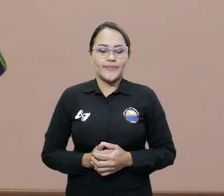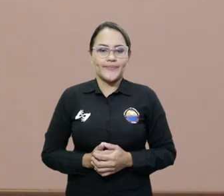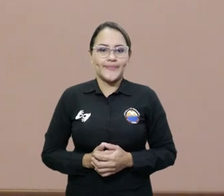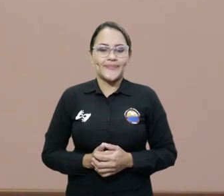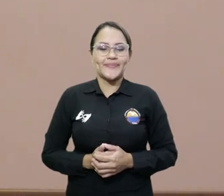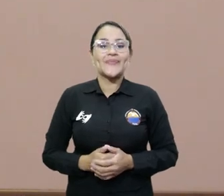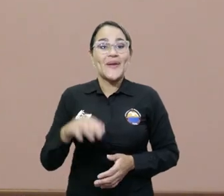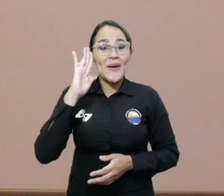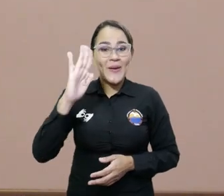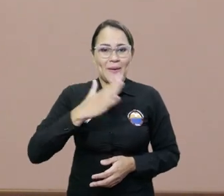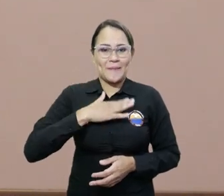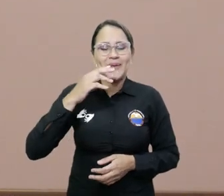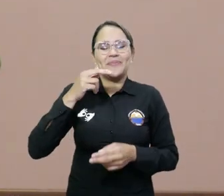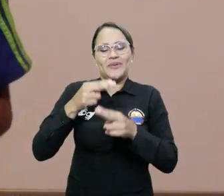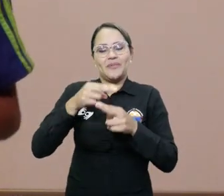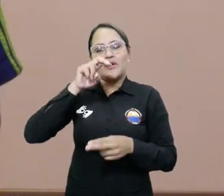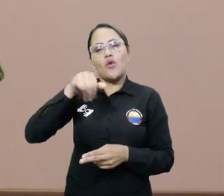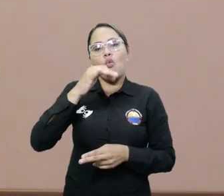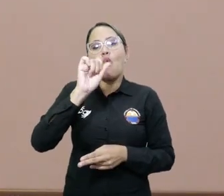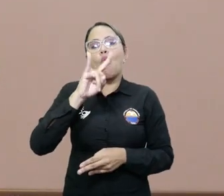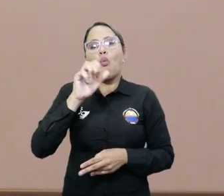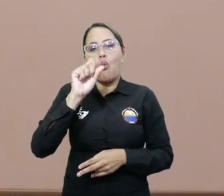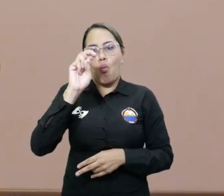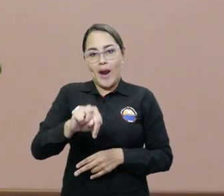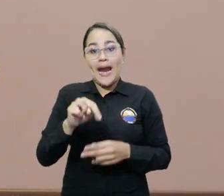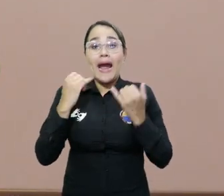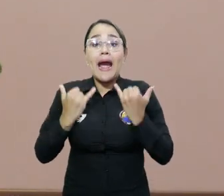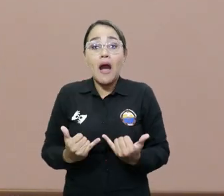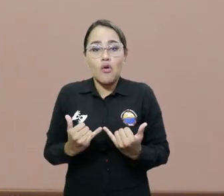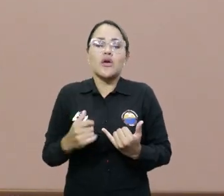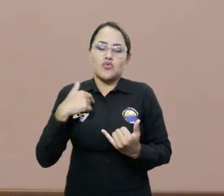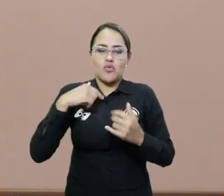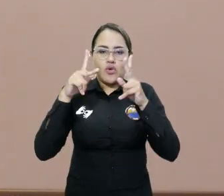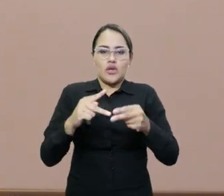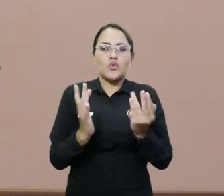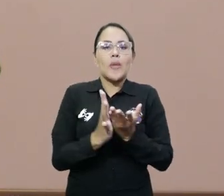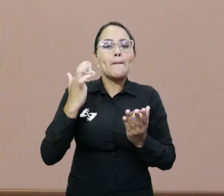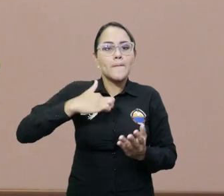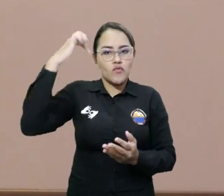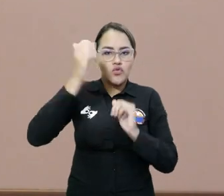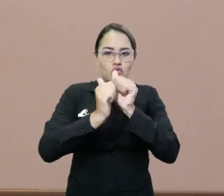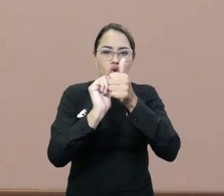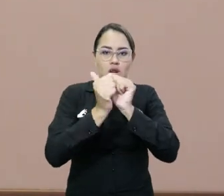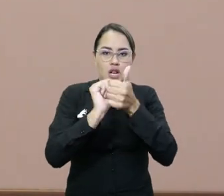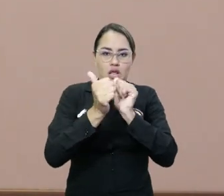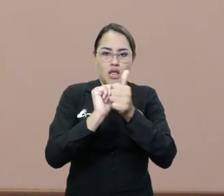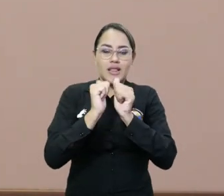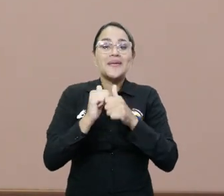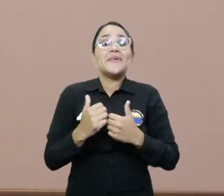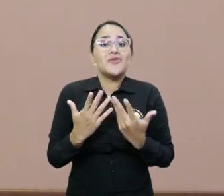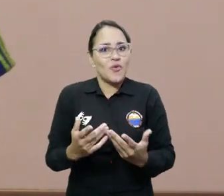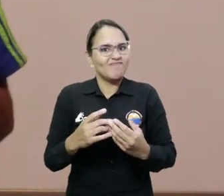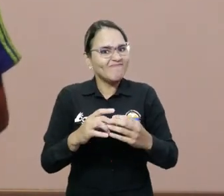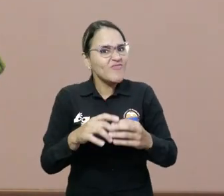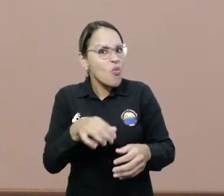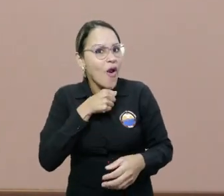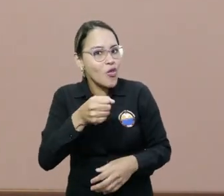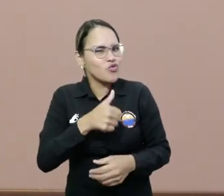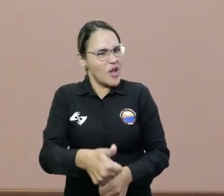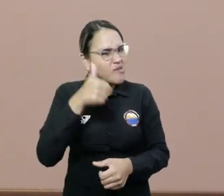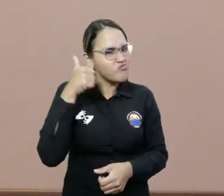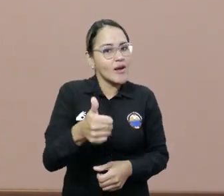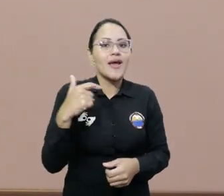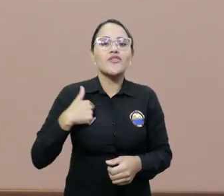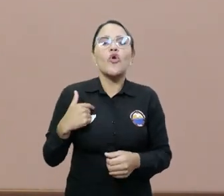Hola, mi nombre es Juan de la Voz. Soy actualmente estudiante profesional en deporte y les traigo una excelente noticia. Soy